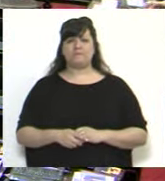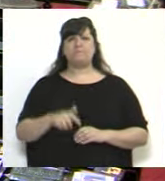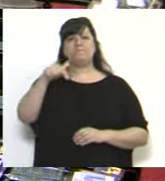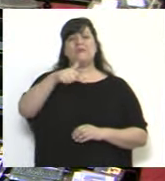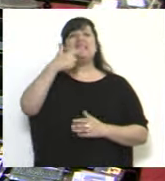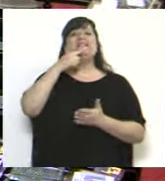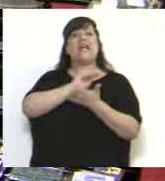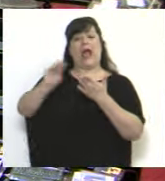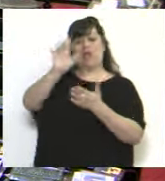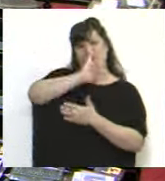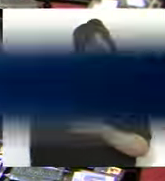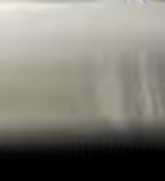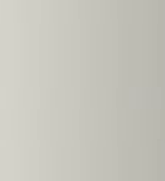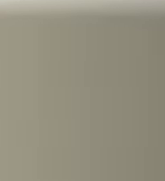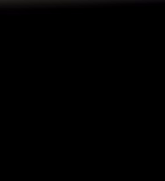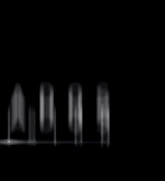Senado de la Nación.